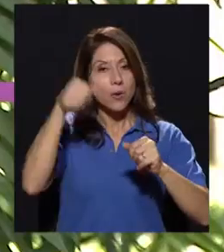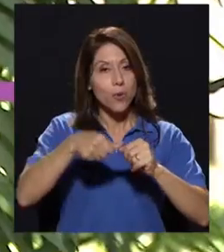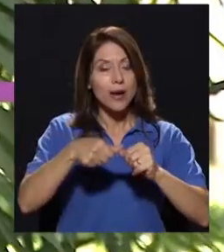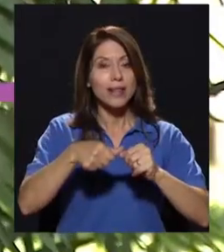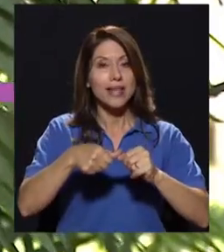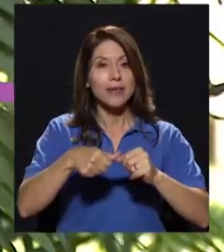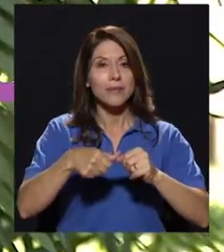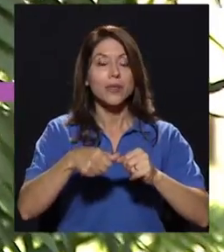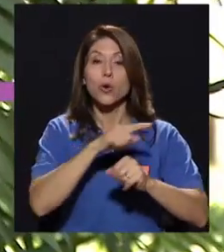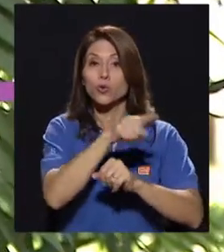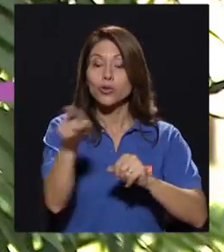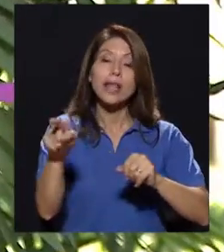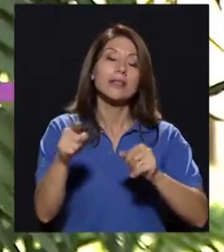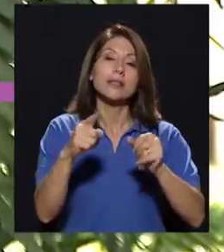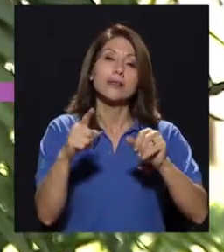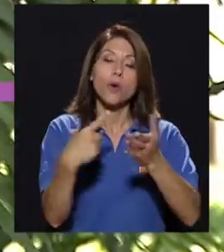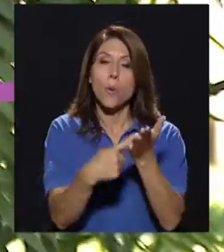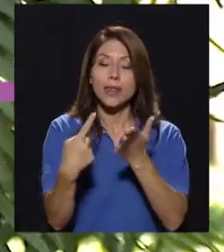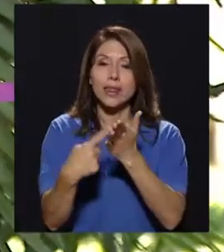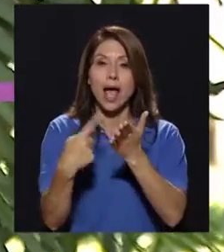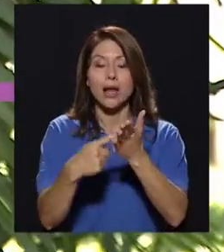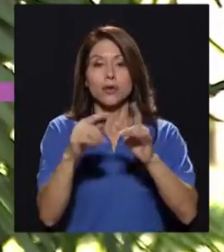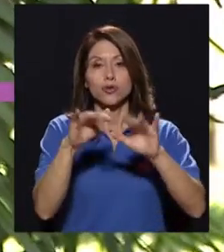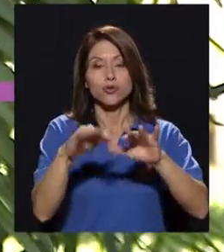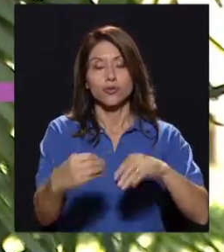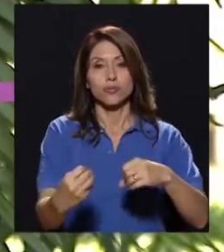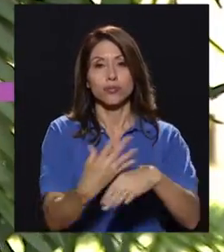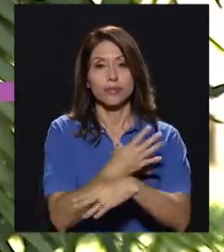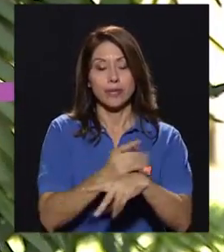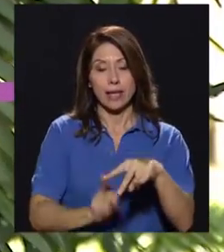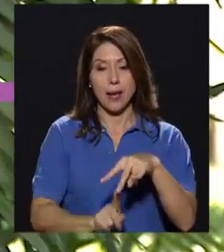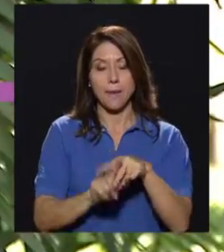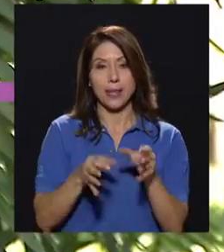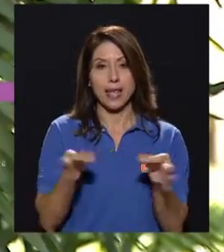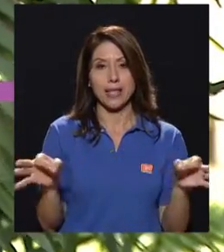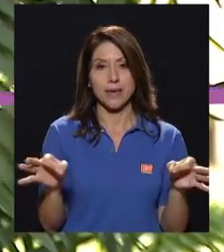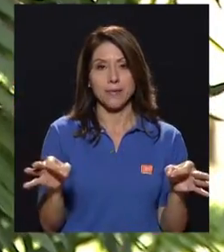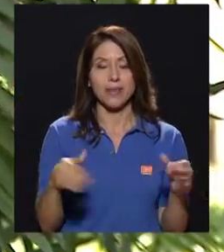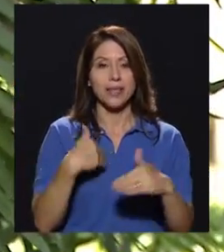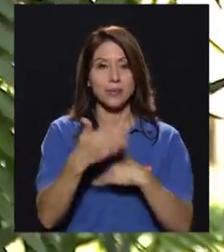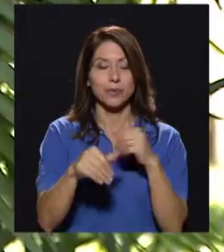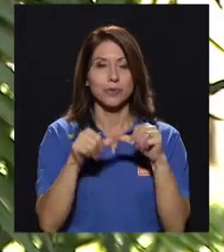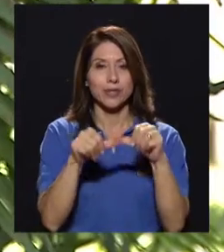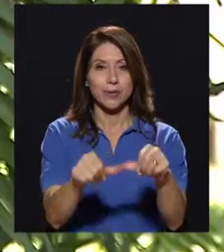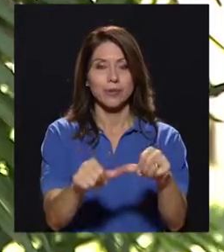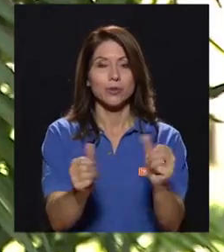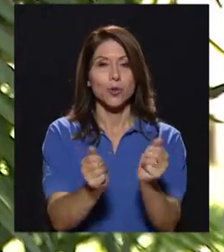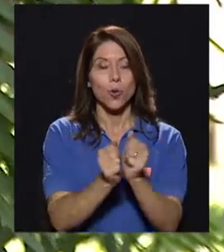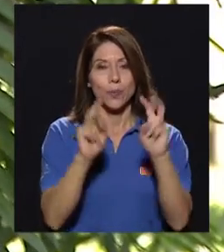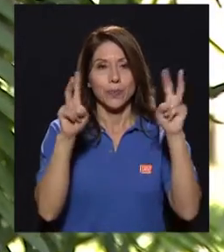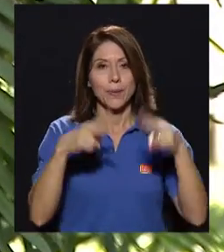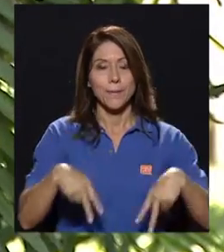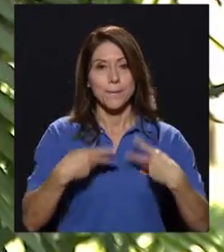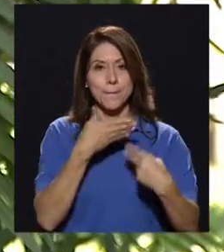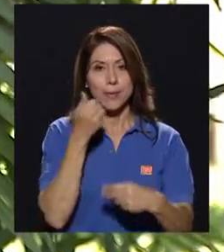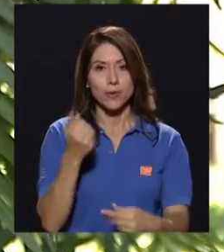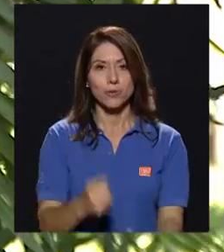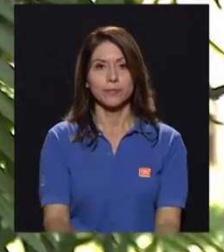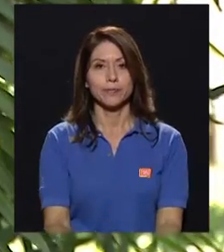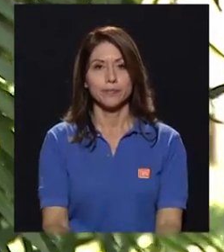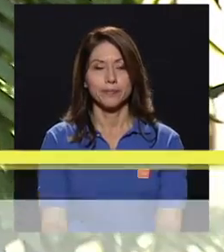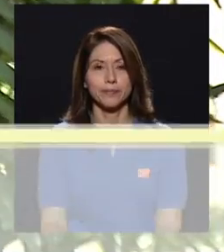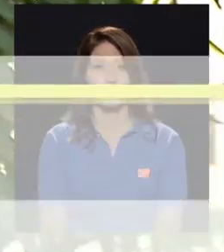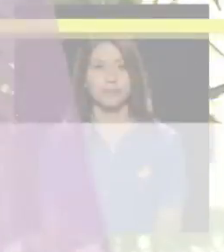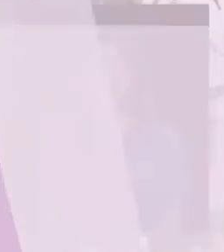enviarnos sus comentarios a la dirección electrónica que está apareciendo en pantalla y ya regresamos con su programa